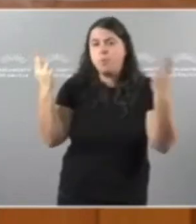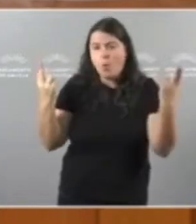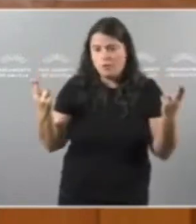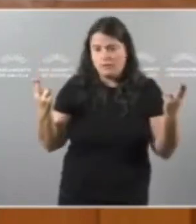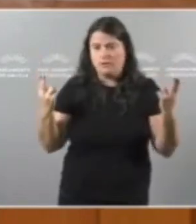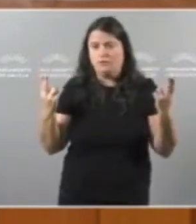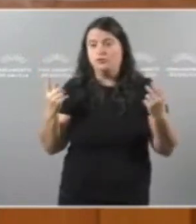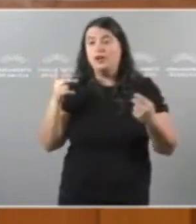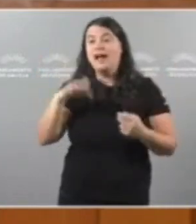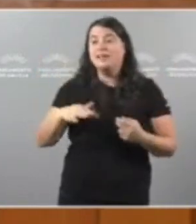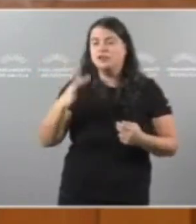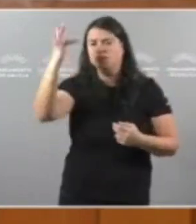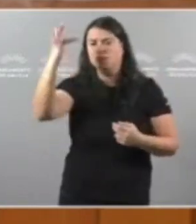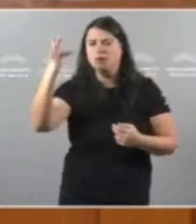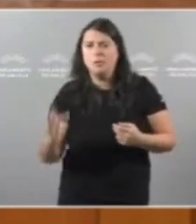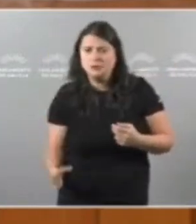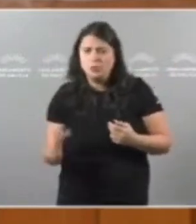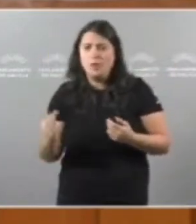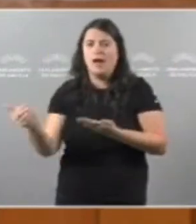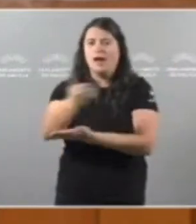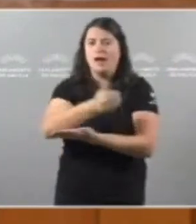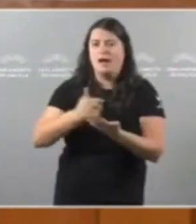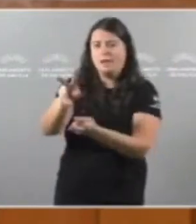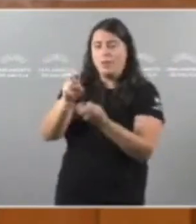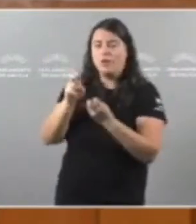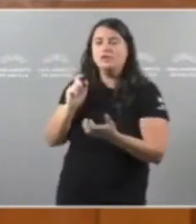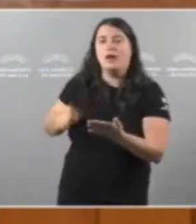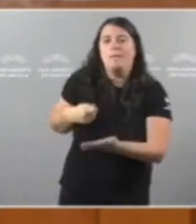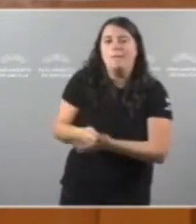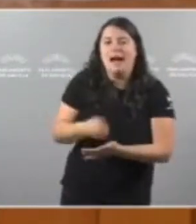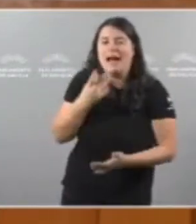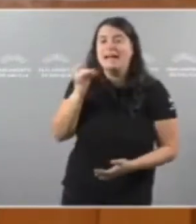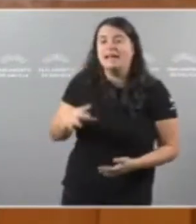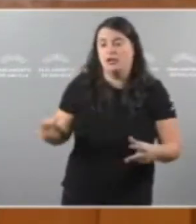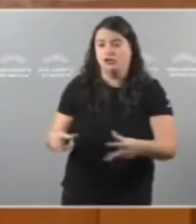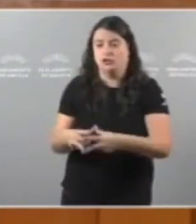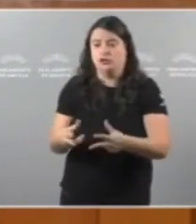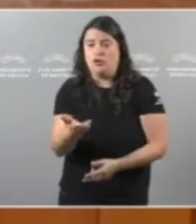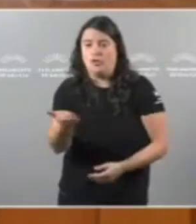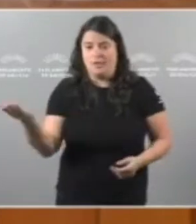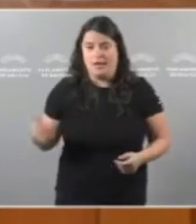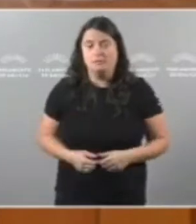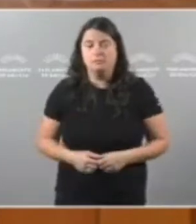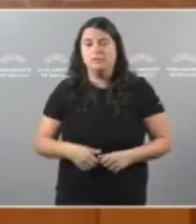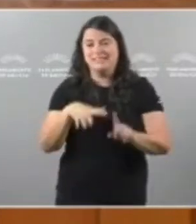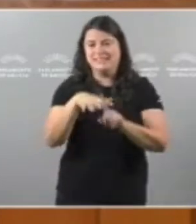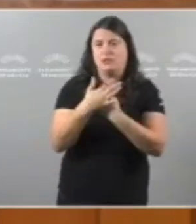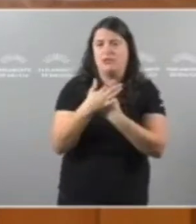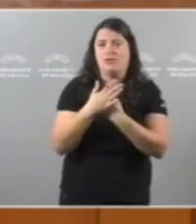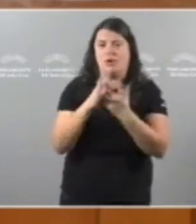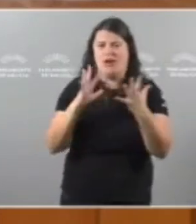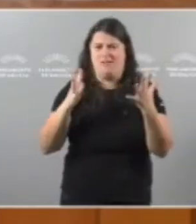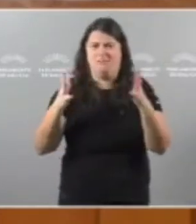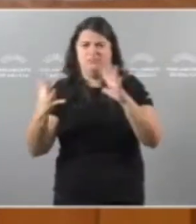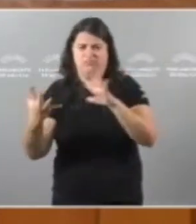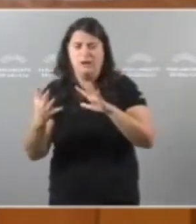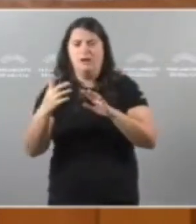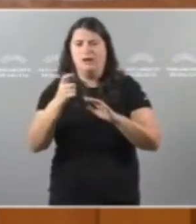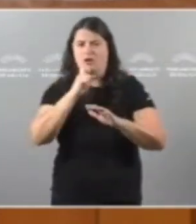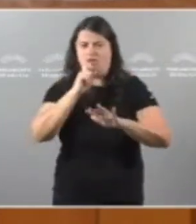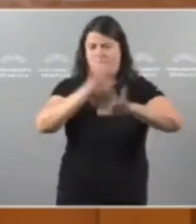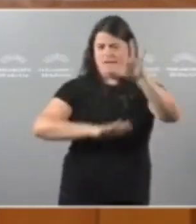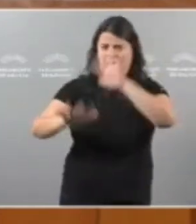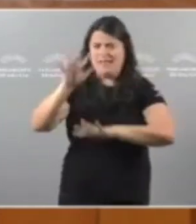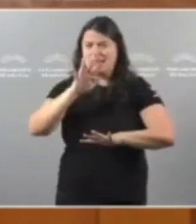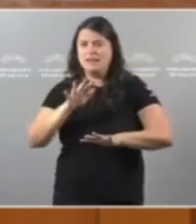suma dos impostos que paga a cidadanía E nun escenario cambiante e complexo como a actual Ninguén di que